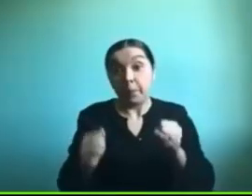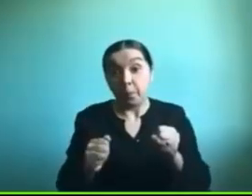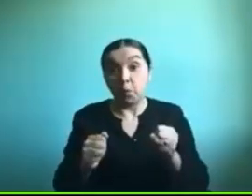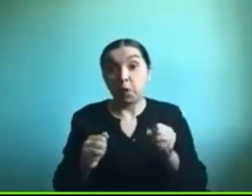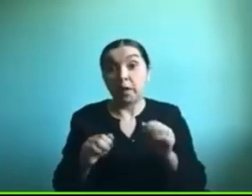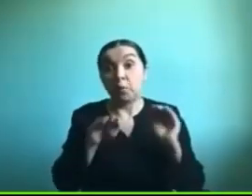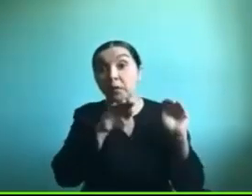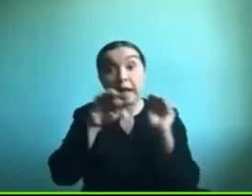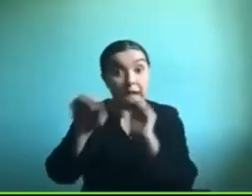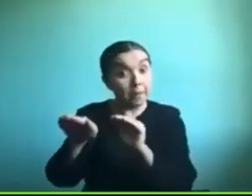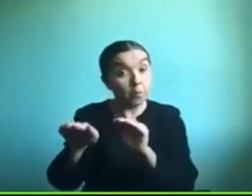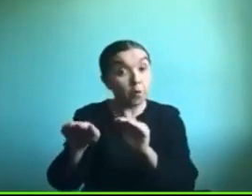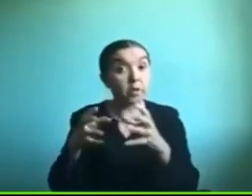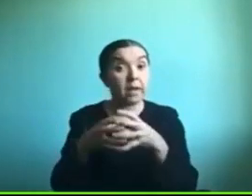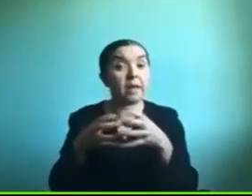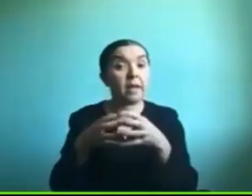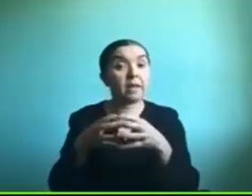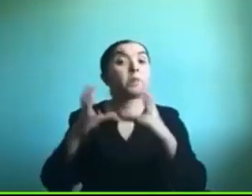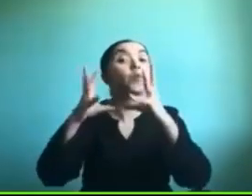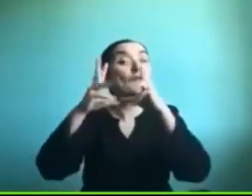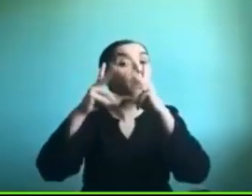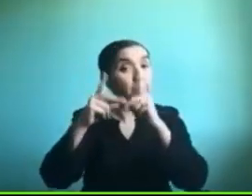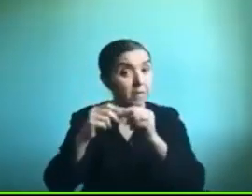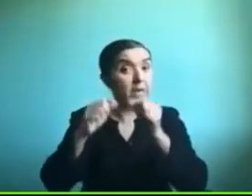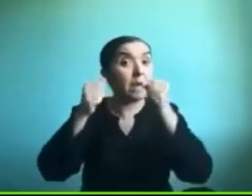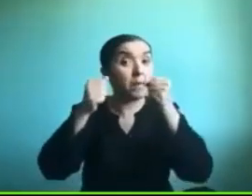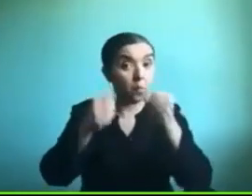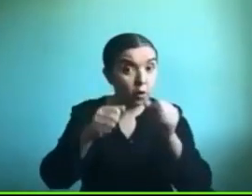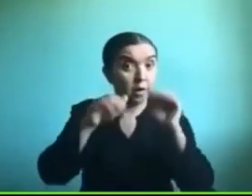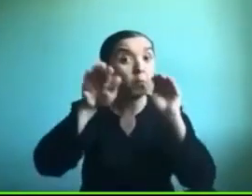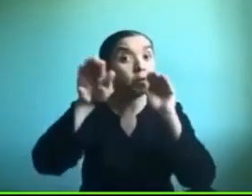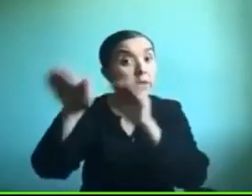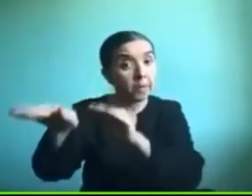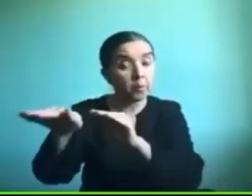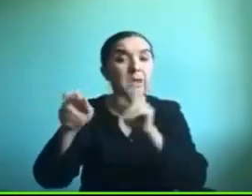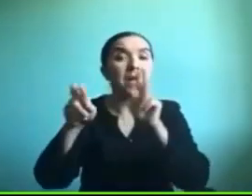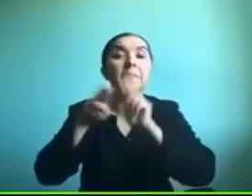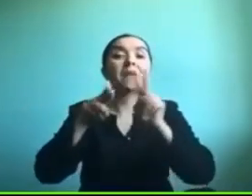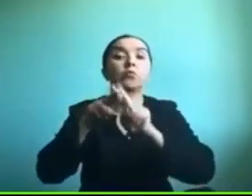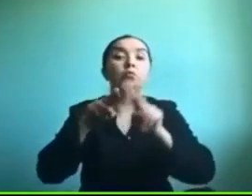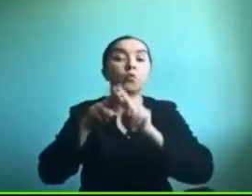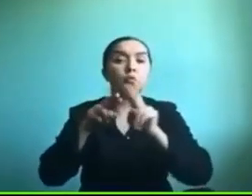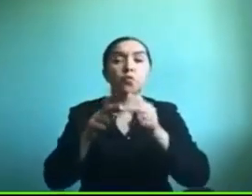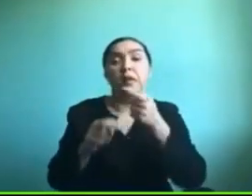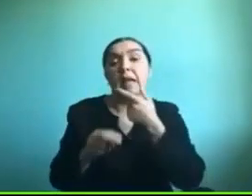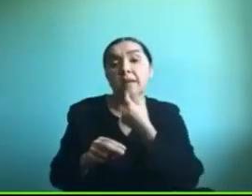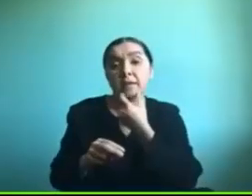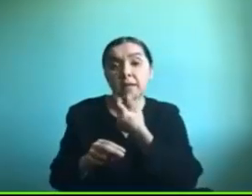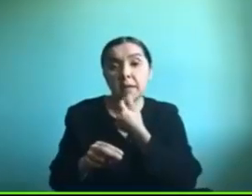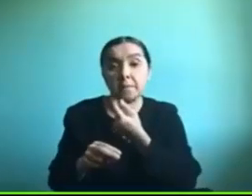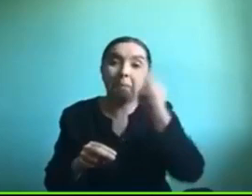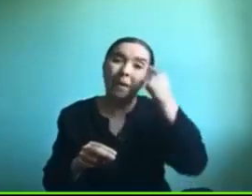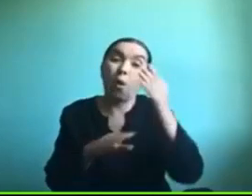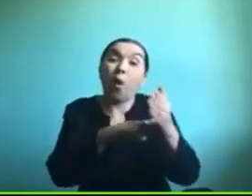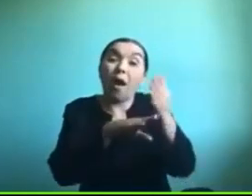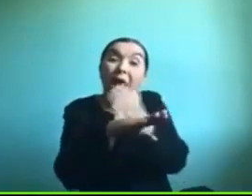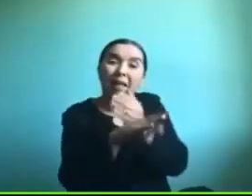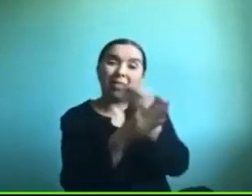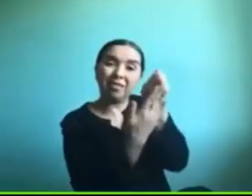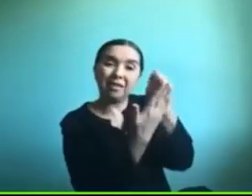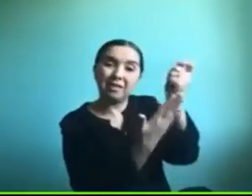los equipos a las familias para poder solucionar esas cosas que son más simples pero siempre necesitamos hacer una evaluación previa para dar las